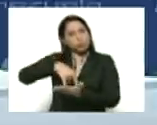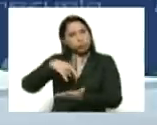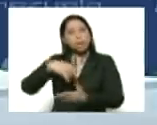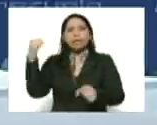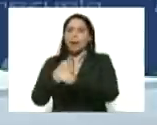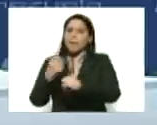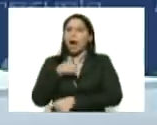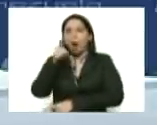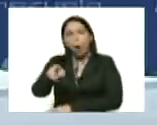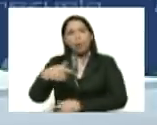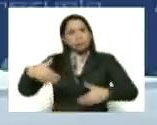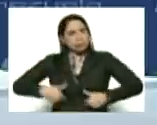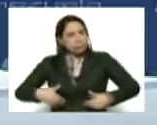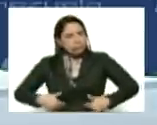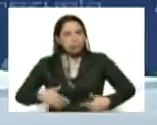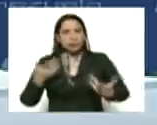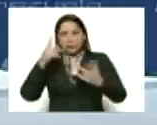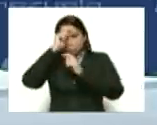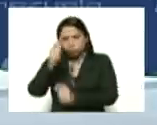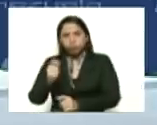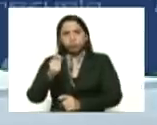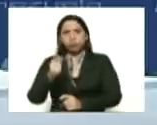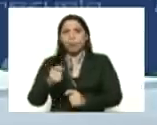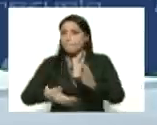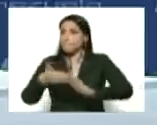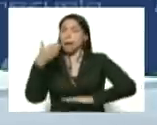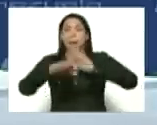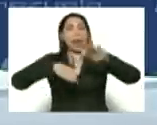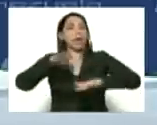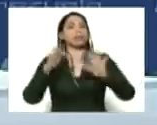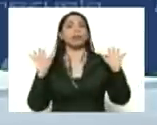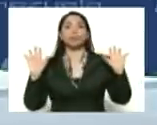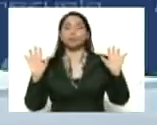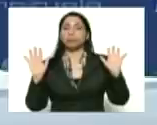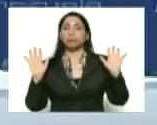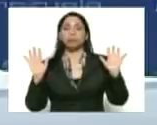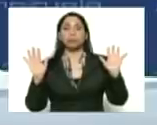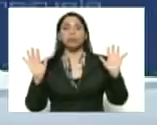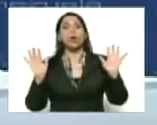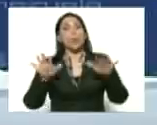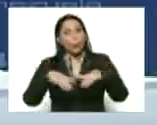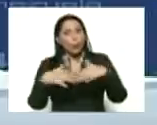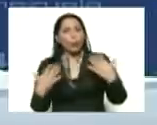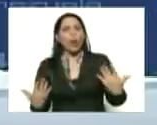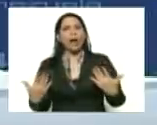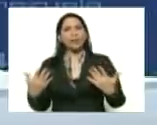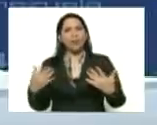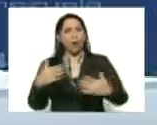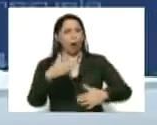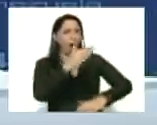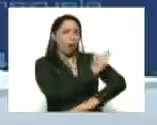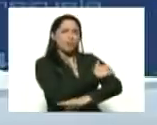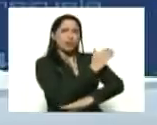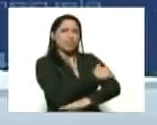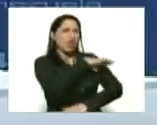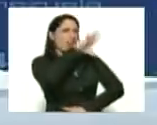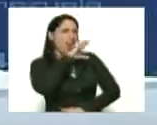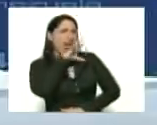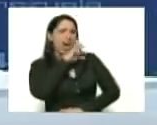de tu empeño para adelante para adelante mientras la canalla ladra